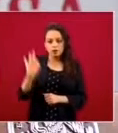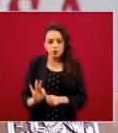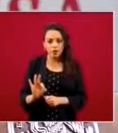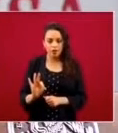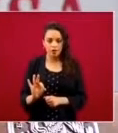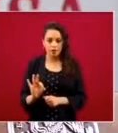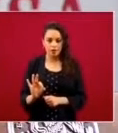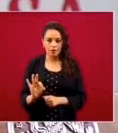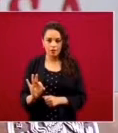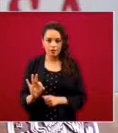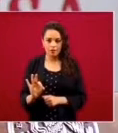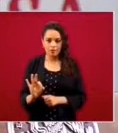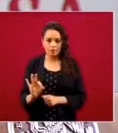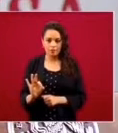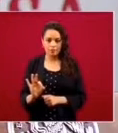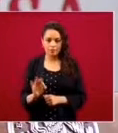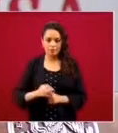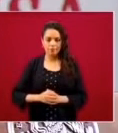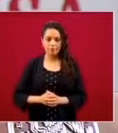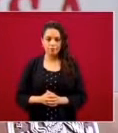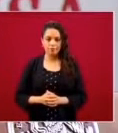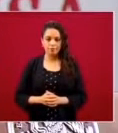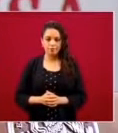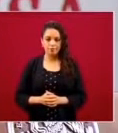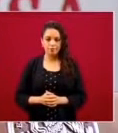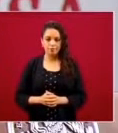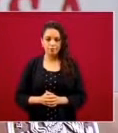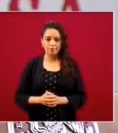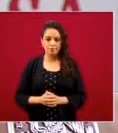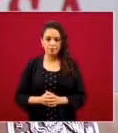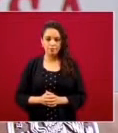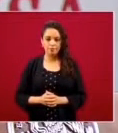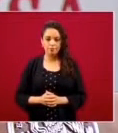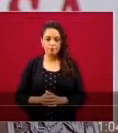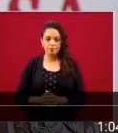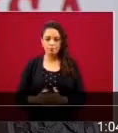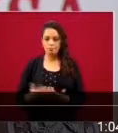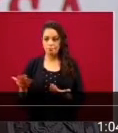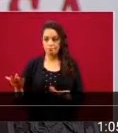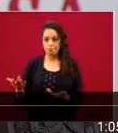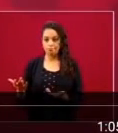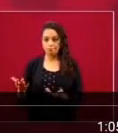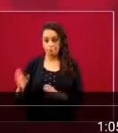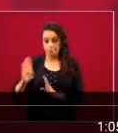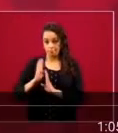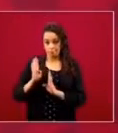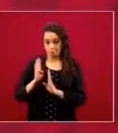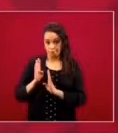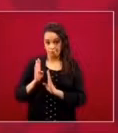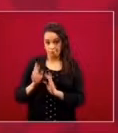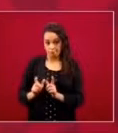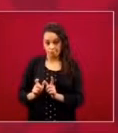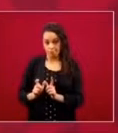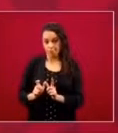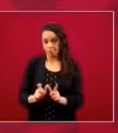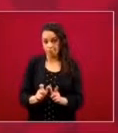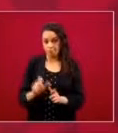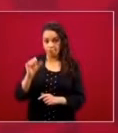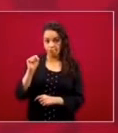ayude en tareas de seguridad pública el Ejército y la Marina.